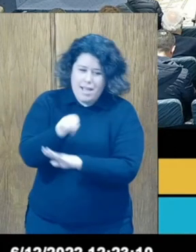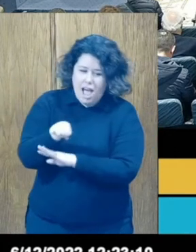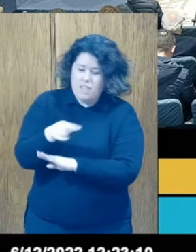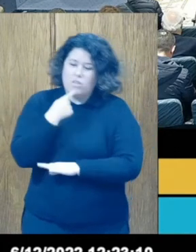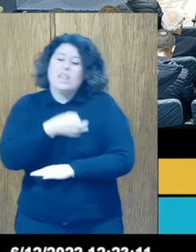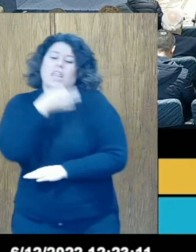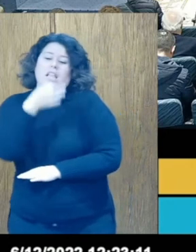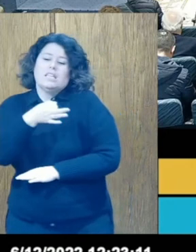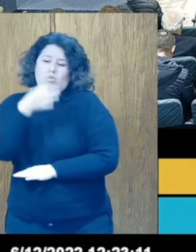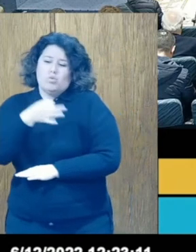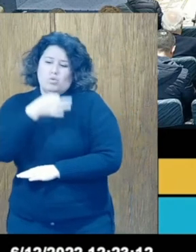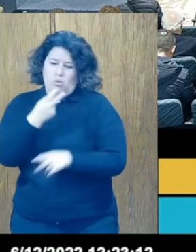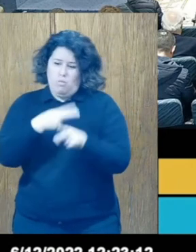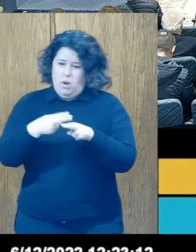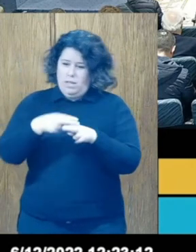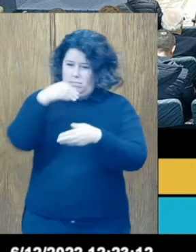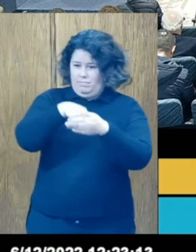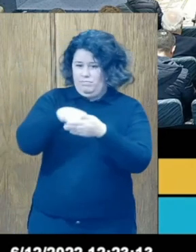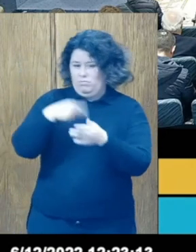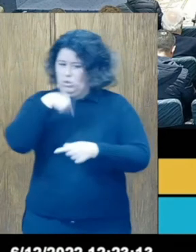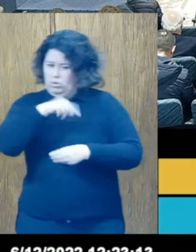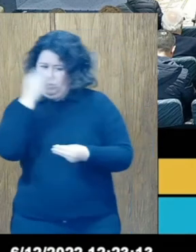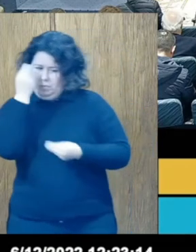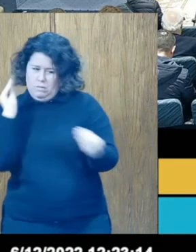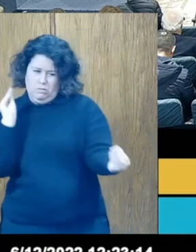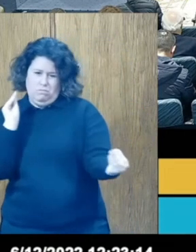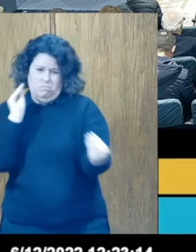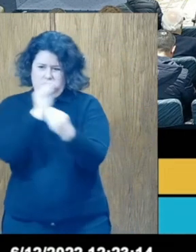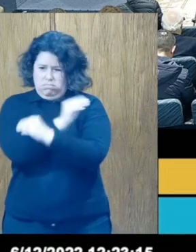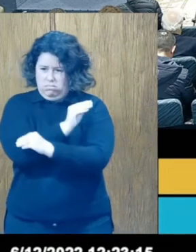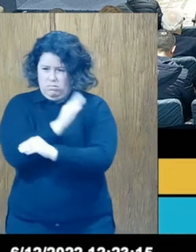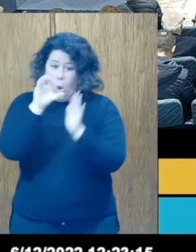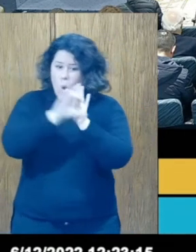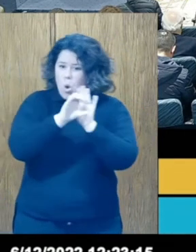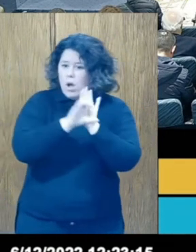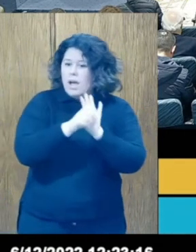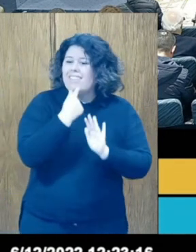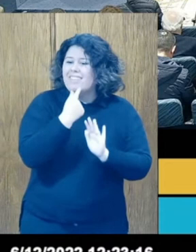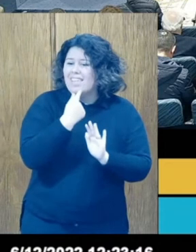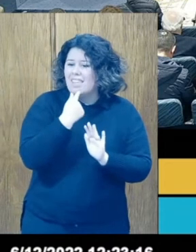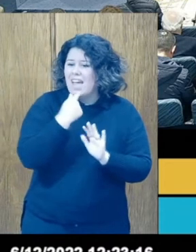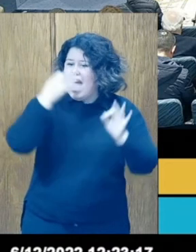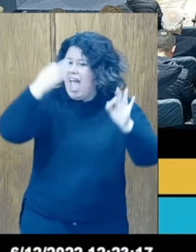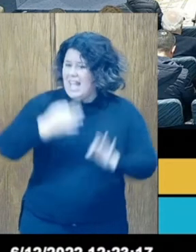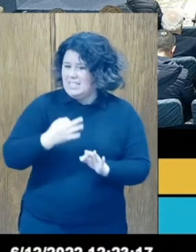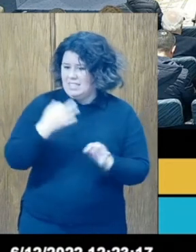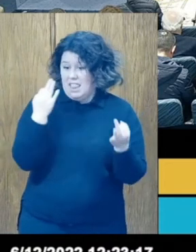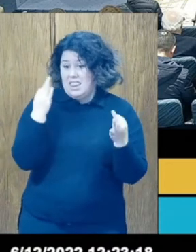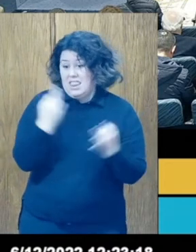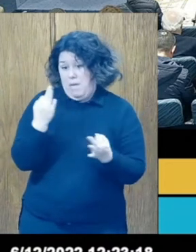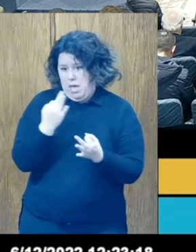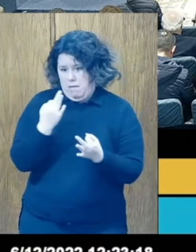muy alejado a nuestro padecer de la intención que emana de la carta magna que castiga soberanamente a la región berciana.